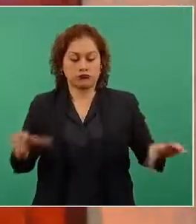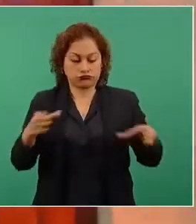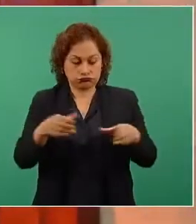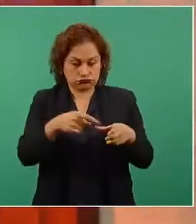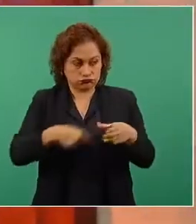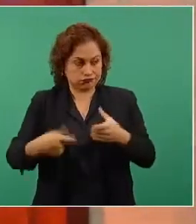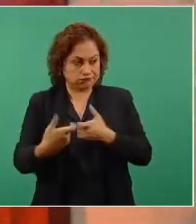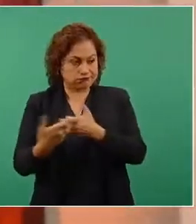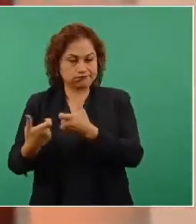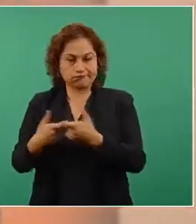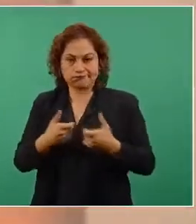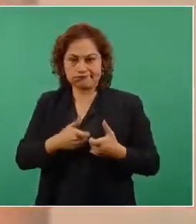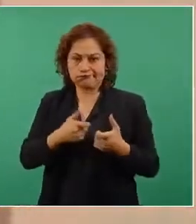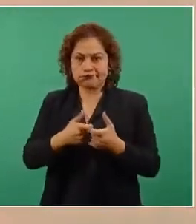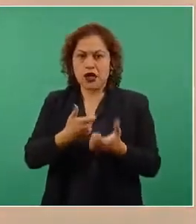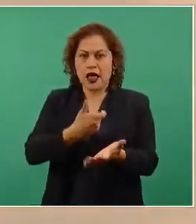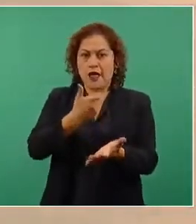nosotros.